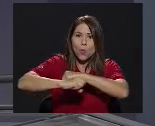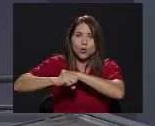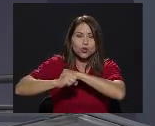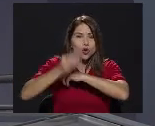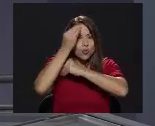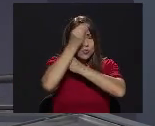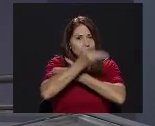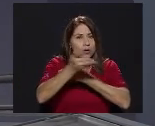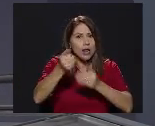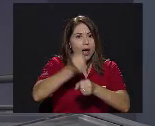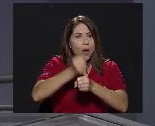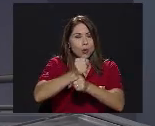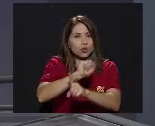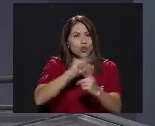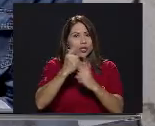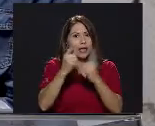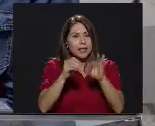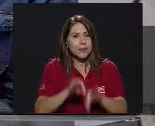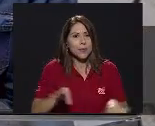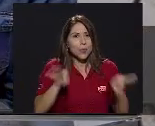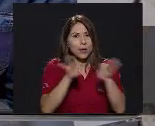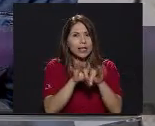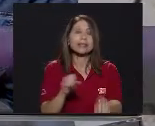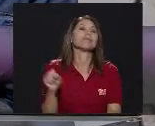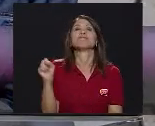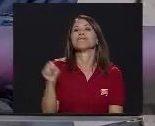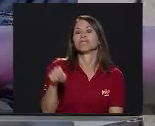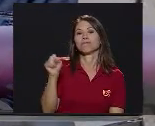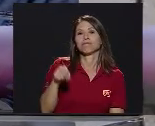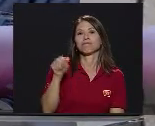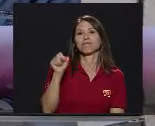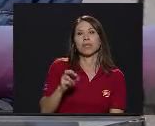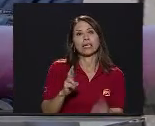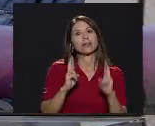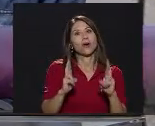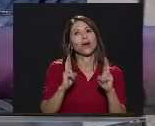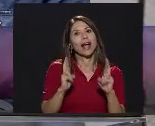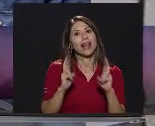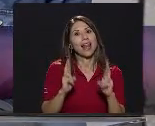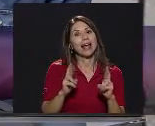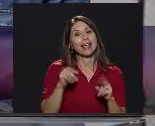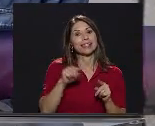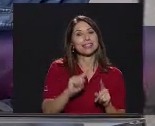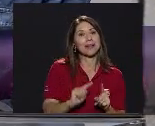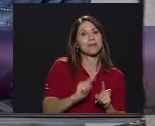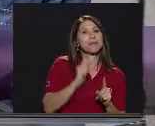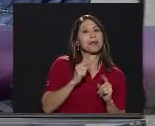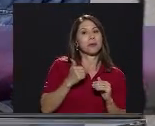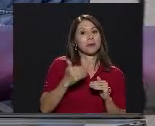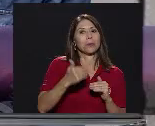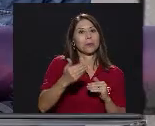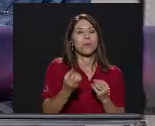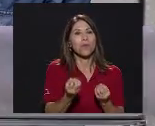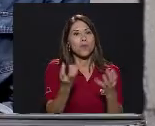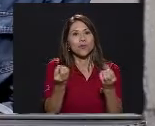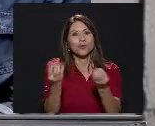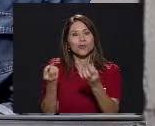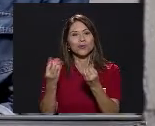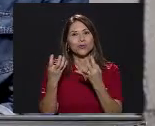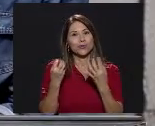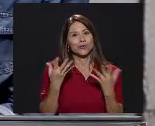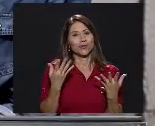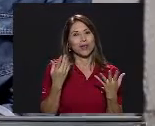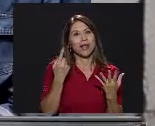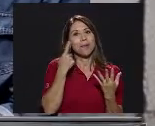Social Tan importante Sí Por supuesto Y Ojalá que ser Primero de muchos Sí Proyectos Que toquen